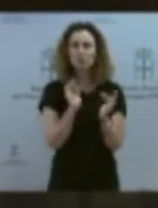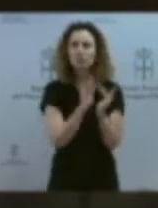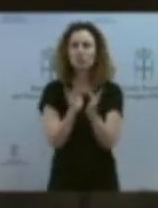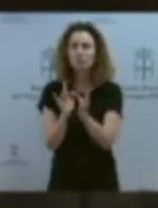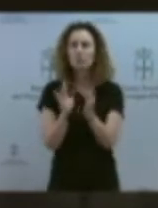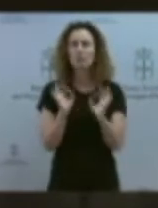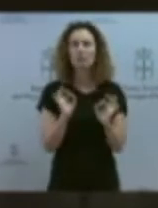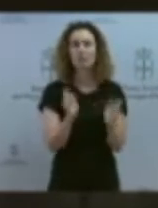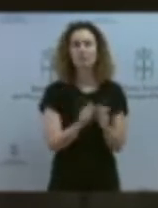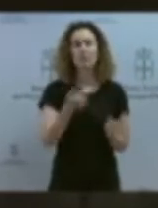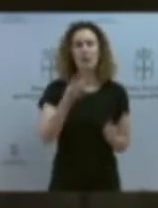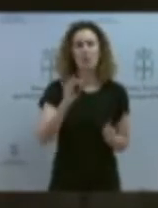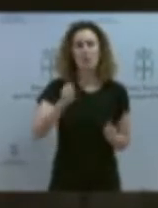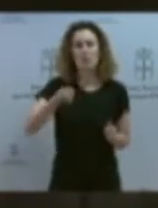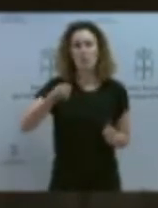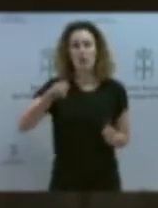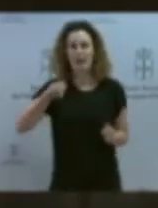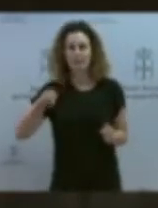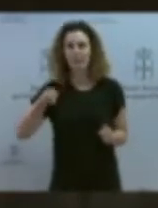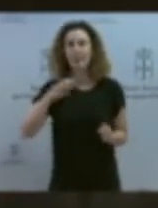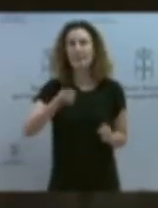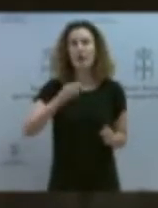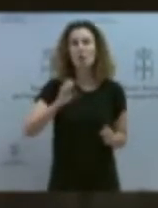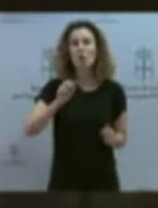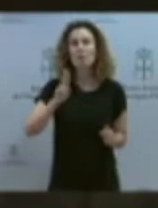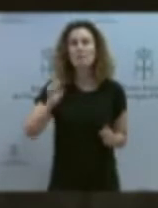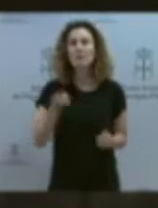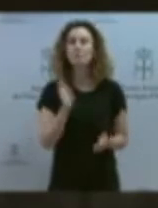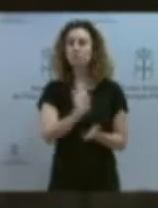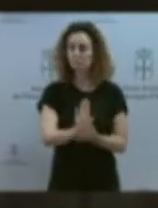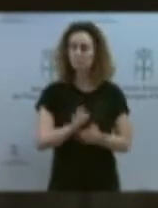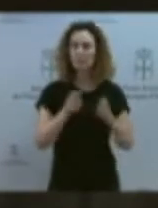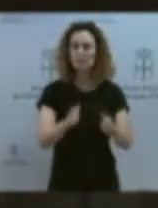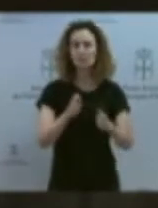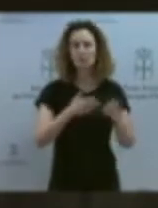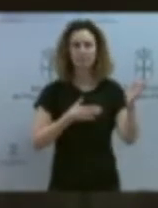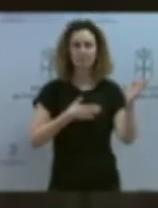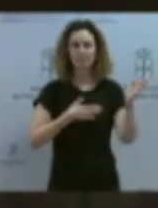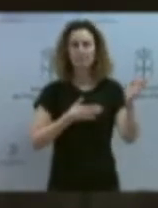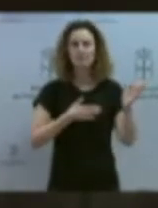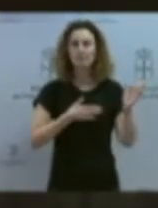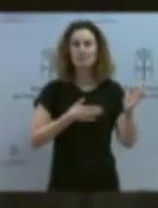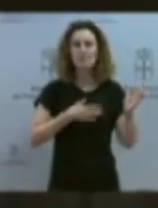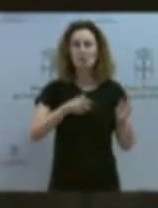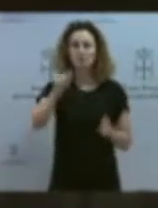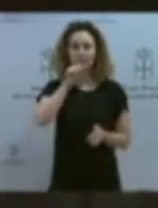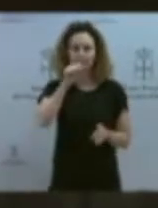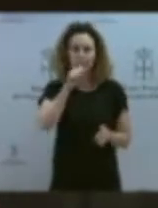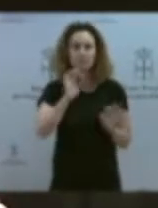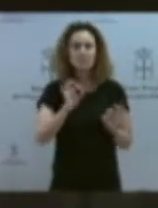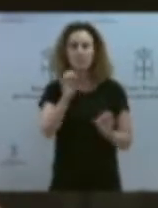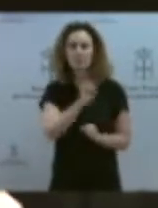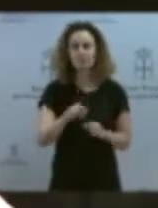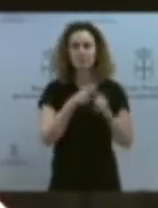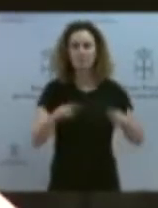sabe, representan a las orquestas asturianas y al sector de la verbena, además de diferentes contactos a lo largo de todos estos meses. En concreto, vinieron